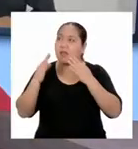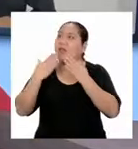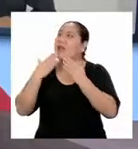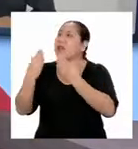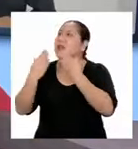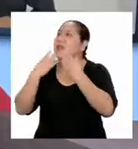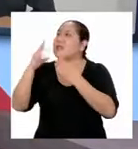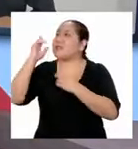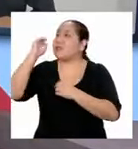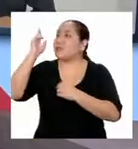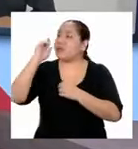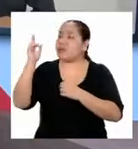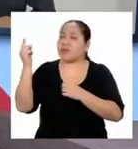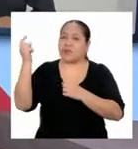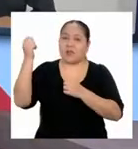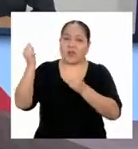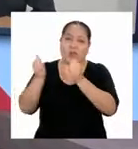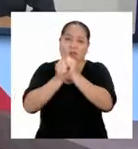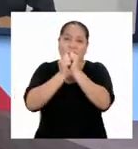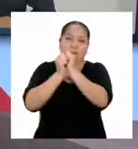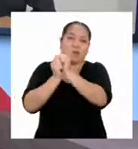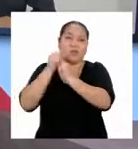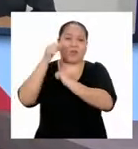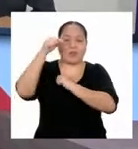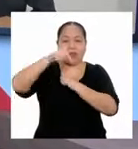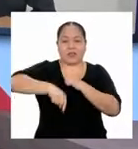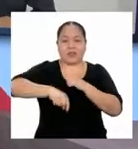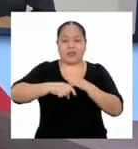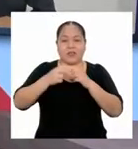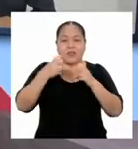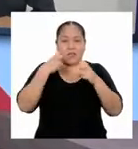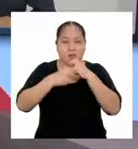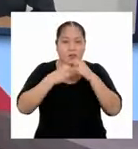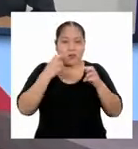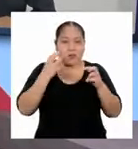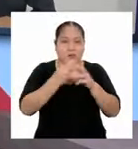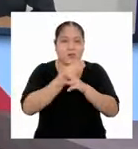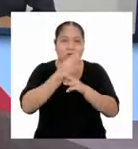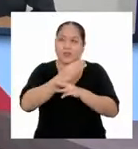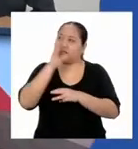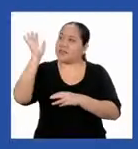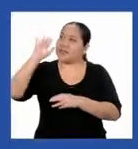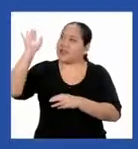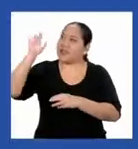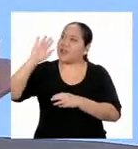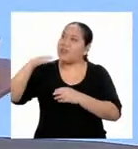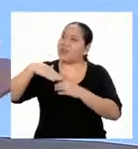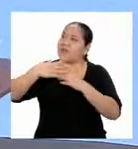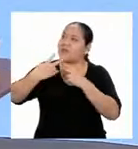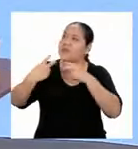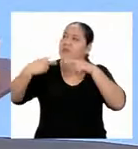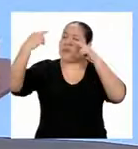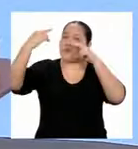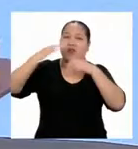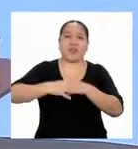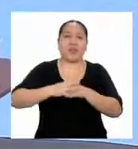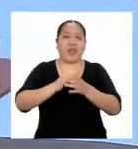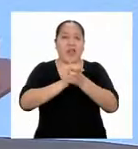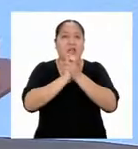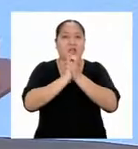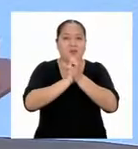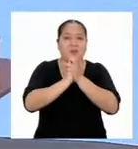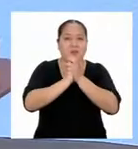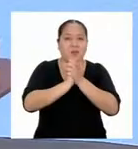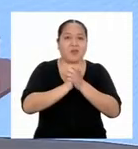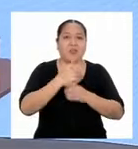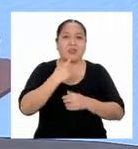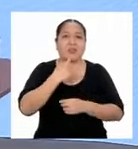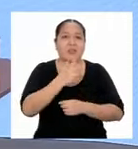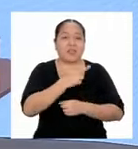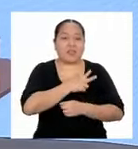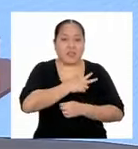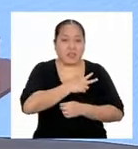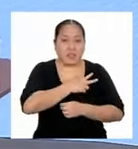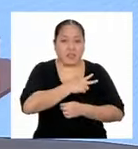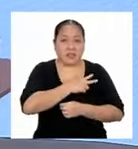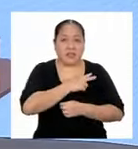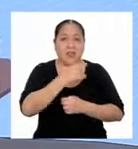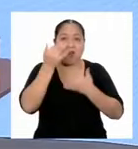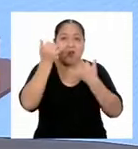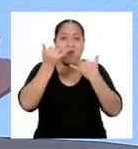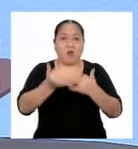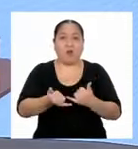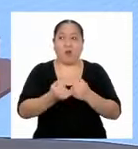acompañarnos en esta misteriosa aventura matemática. ¡Chao! ¡Nos vemos pronto! Amigas y amigos de tercero de secundaria,